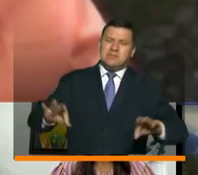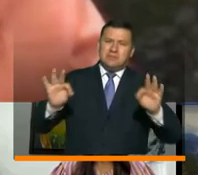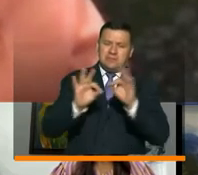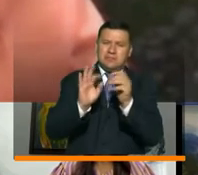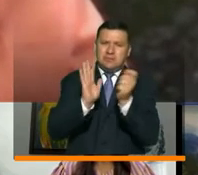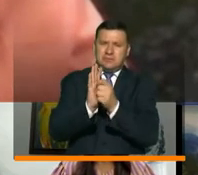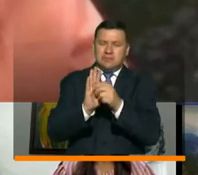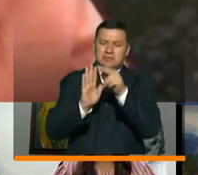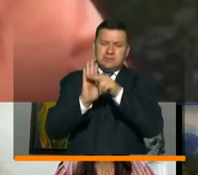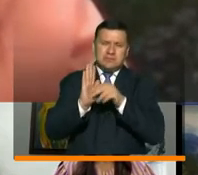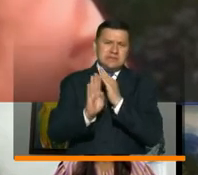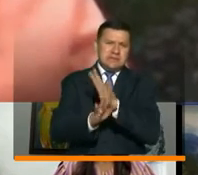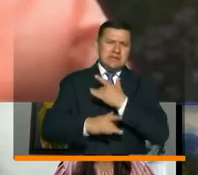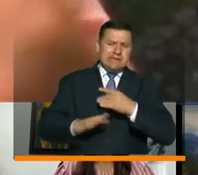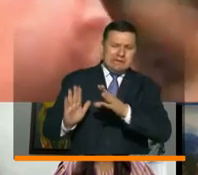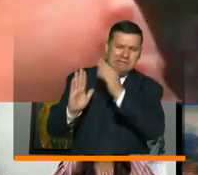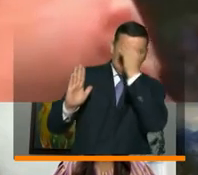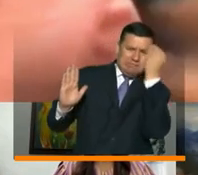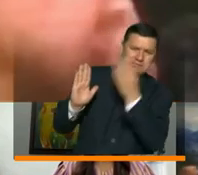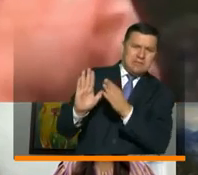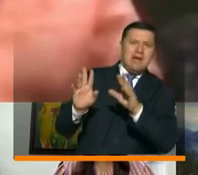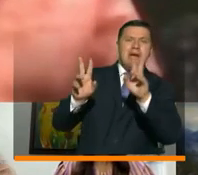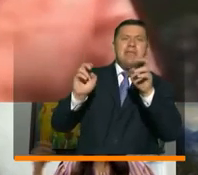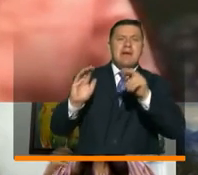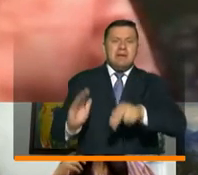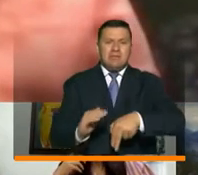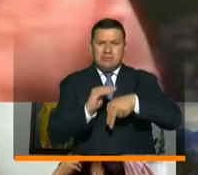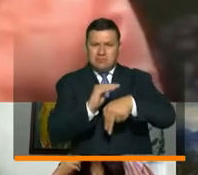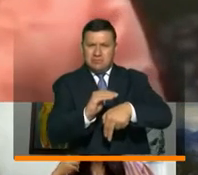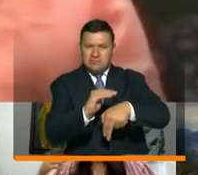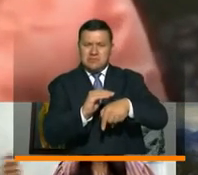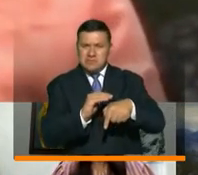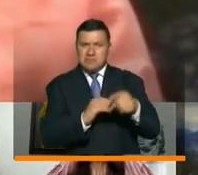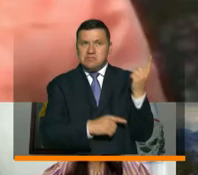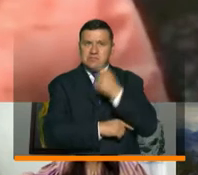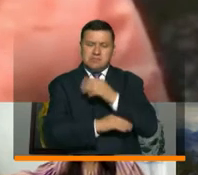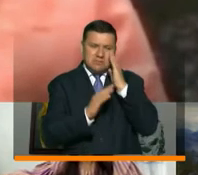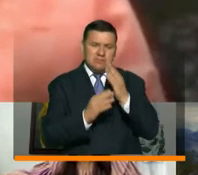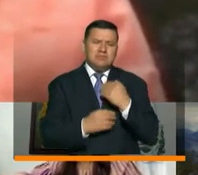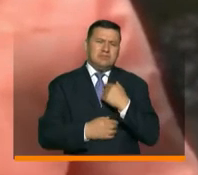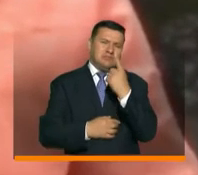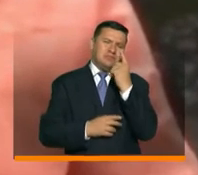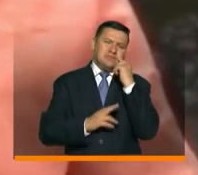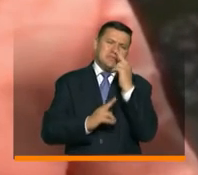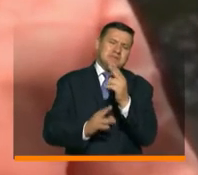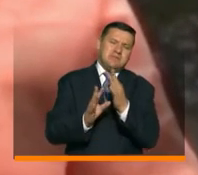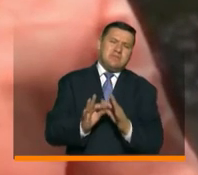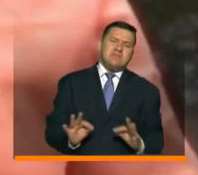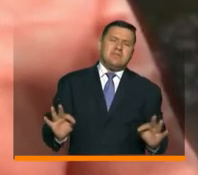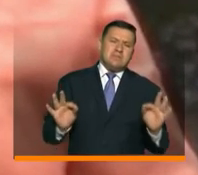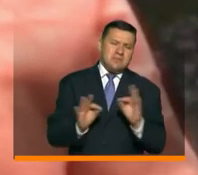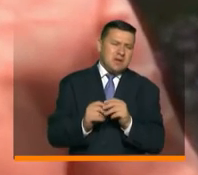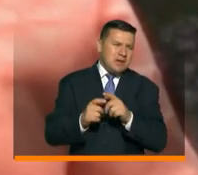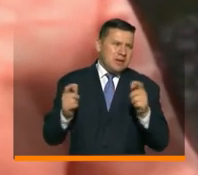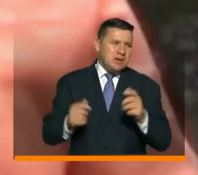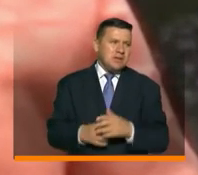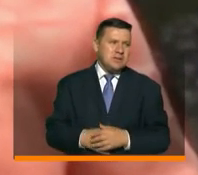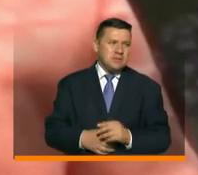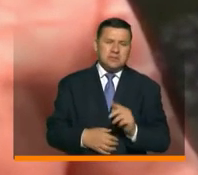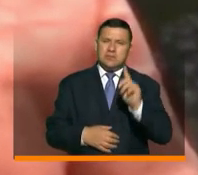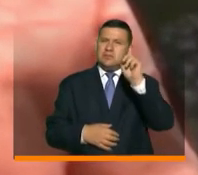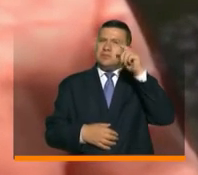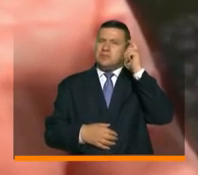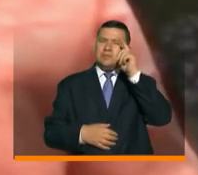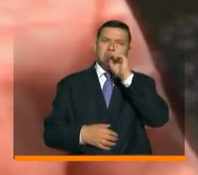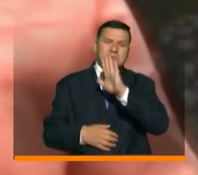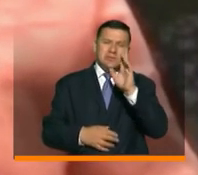de los protocolos de bioseguridad. El tema de bienestar está al orden del día. Y yo quisiera hacer un reconocimiento enorme al gobierno